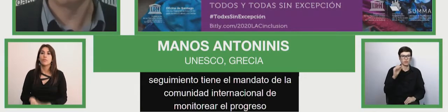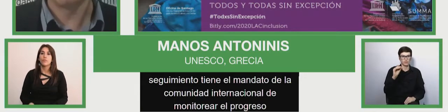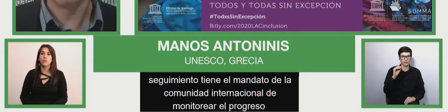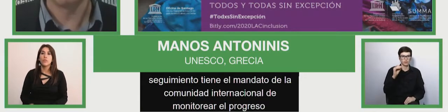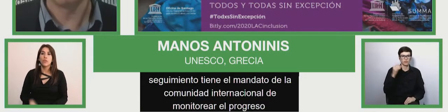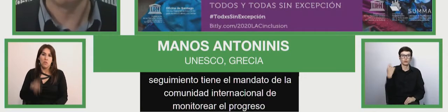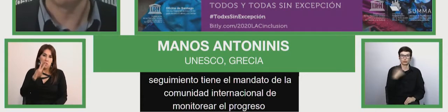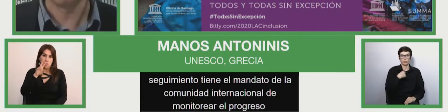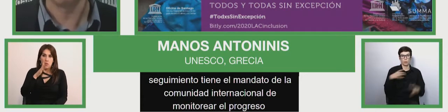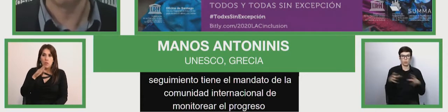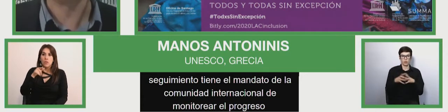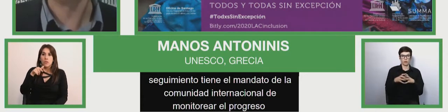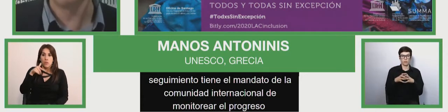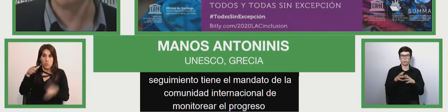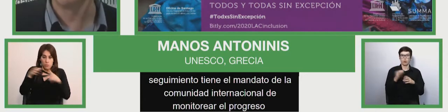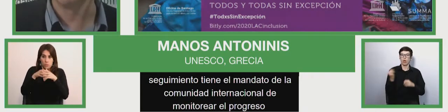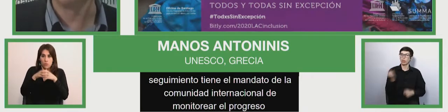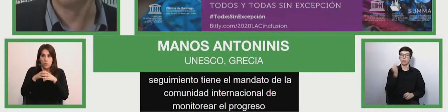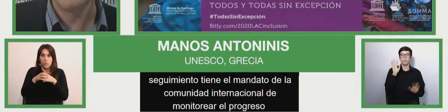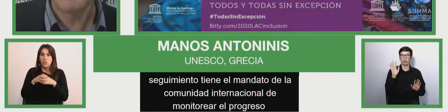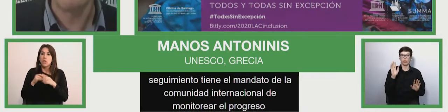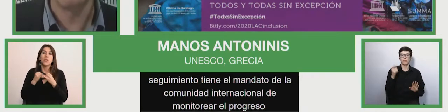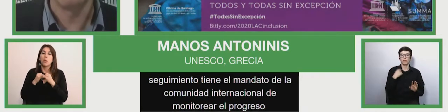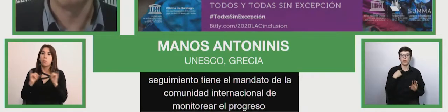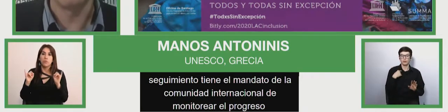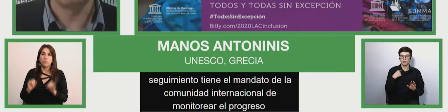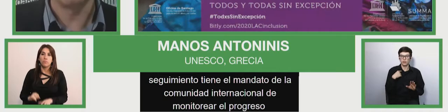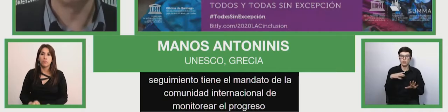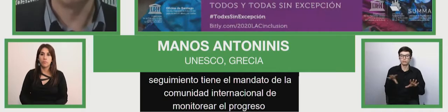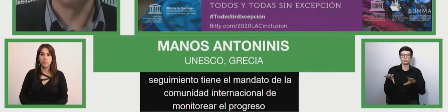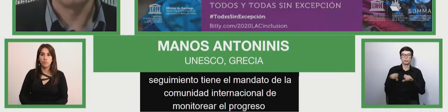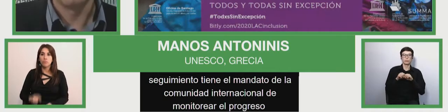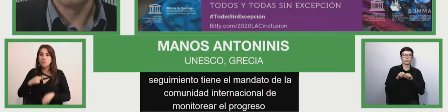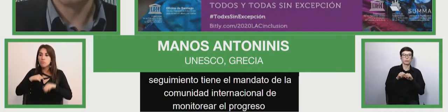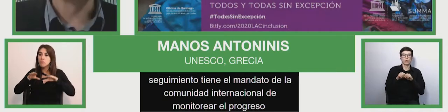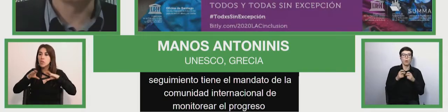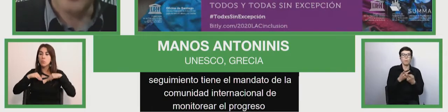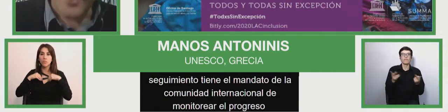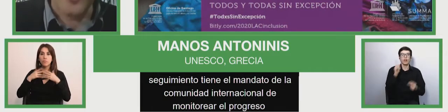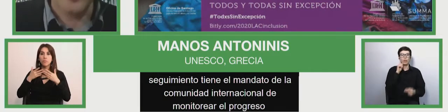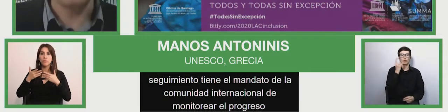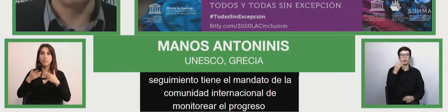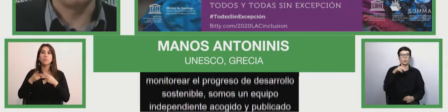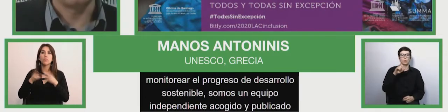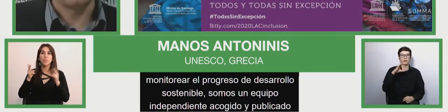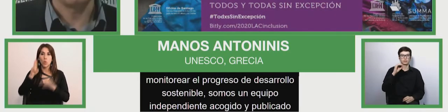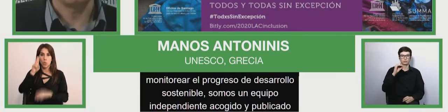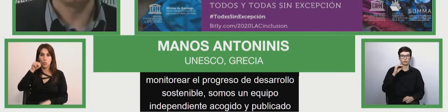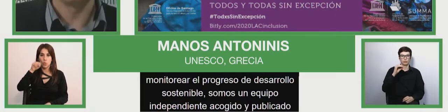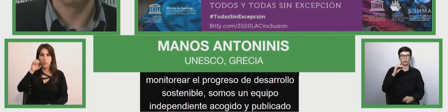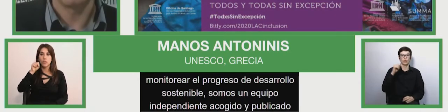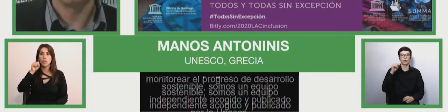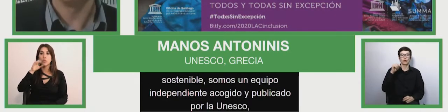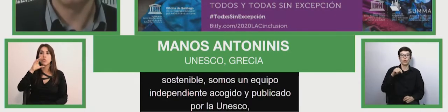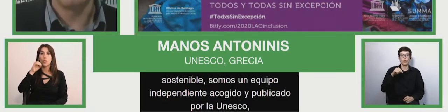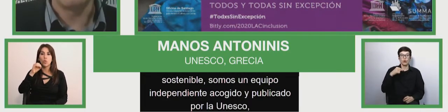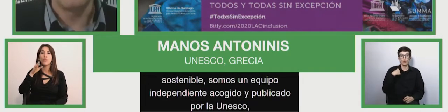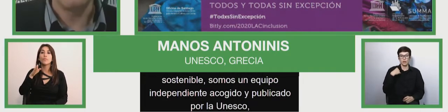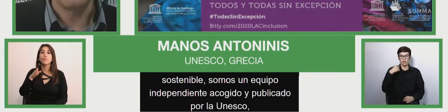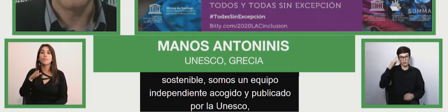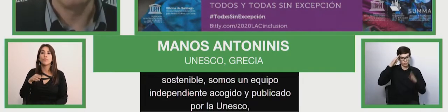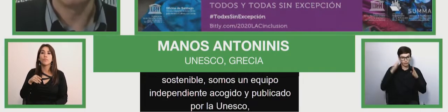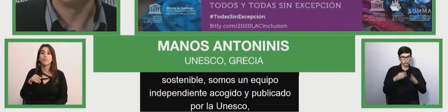editorialmente independiente acogido y publicado por la UNESCO. Nuestra edición de 2020 se centró en la